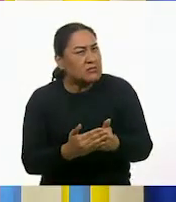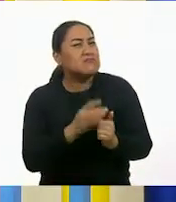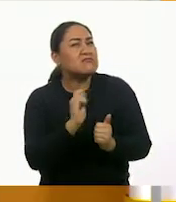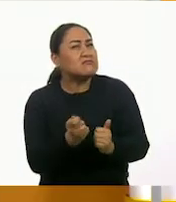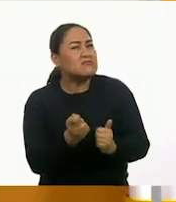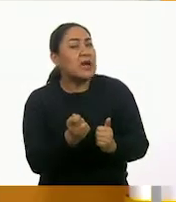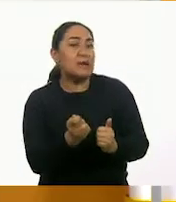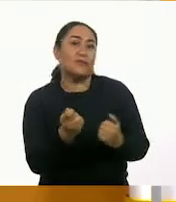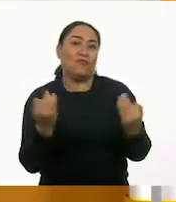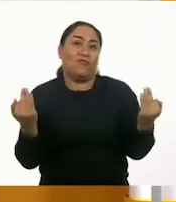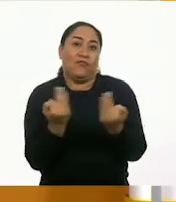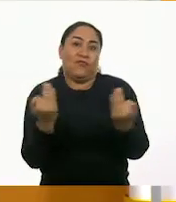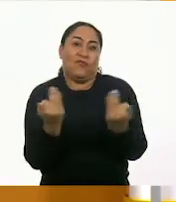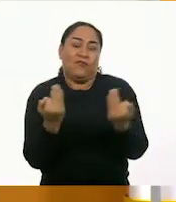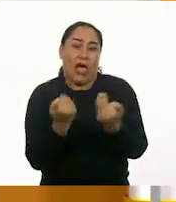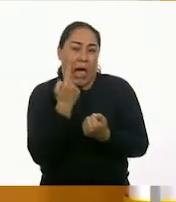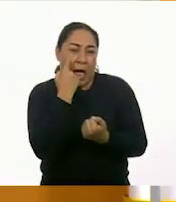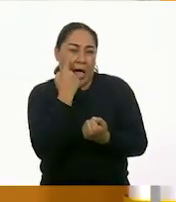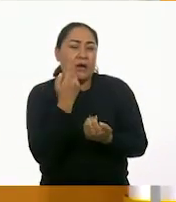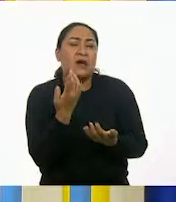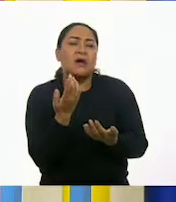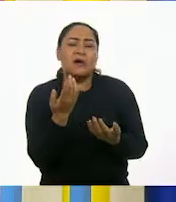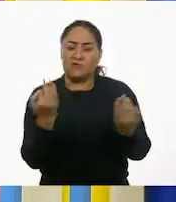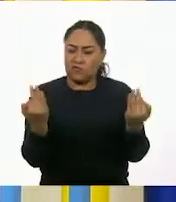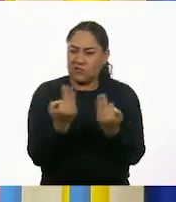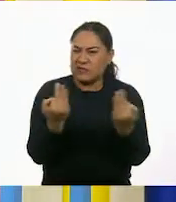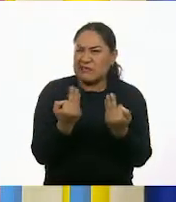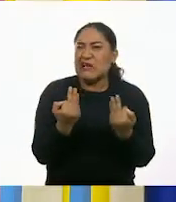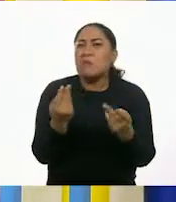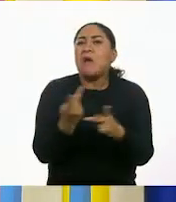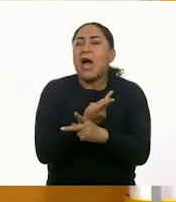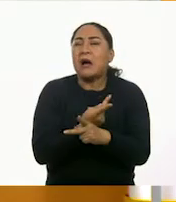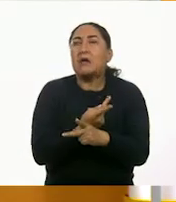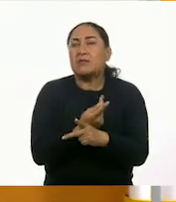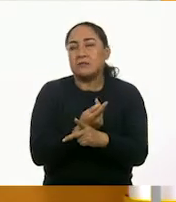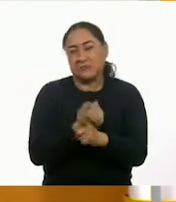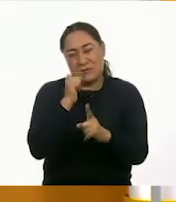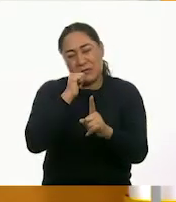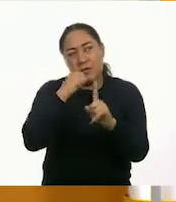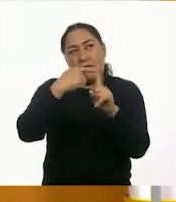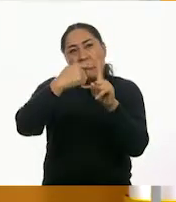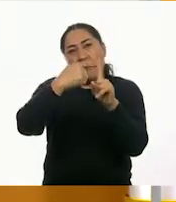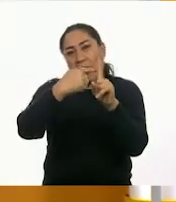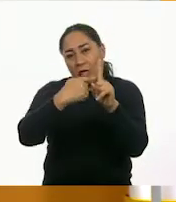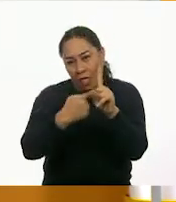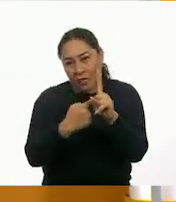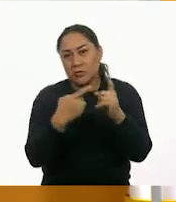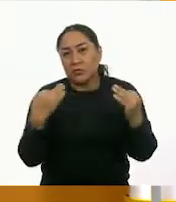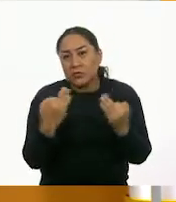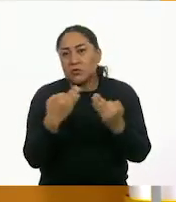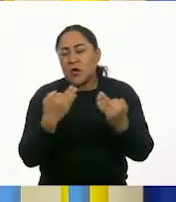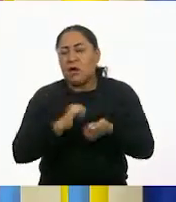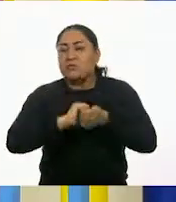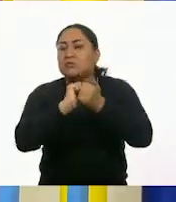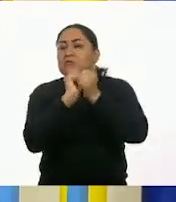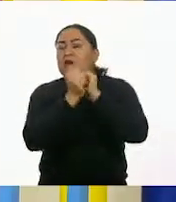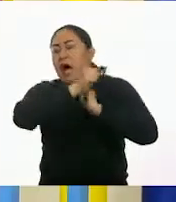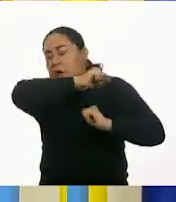cuando es invierno? Bueno, baja la temperatura. Hace mucho frío. Y puedes tener estornudos. Claro.